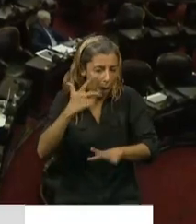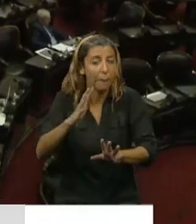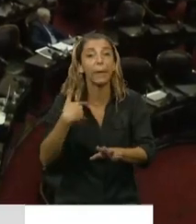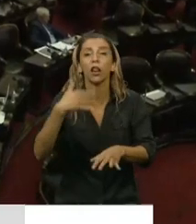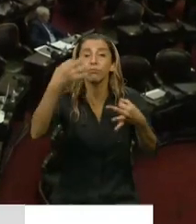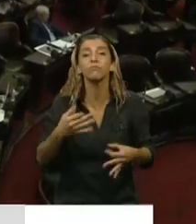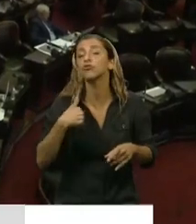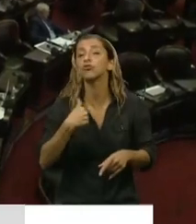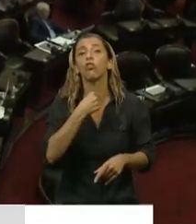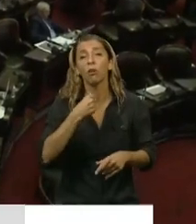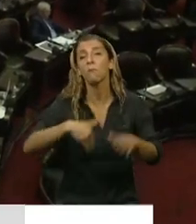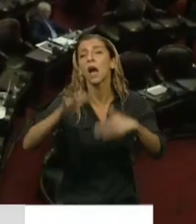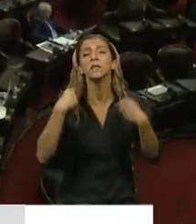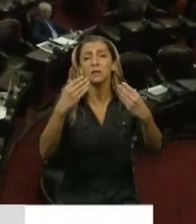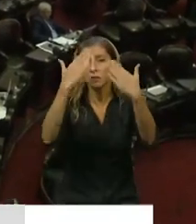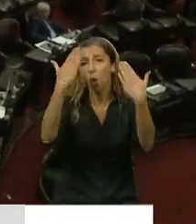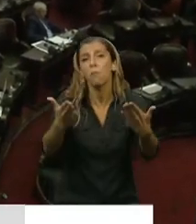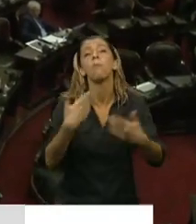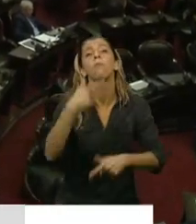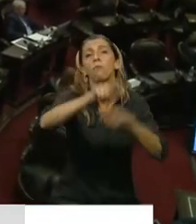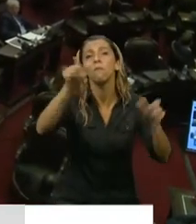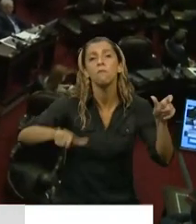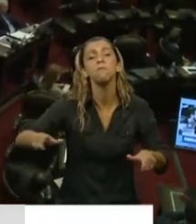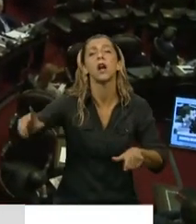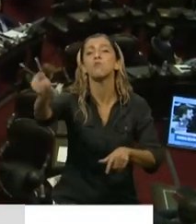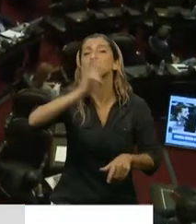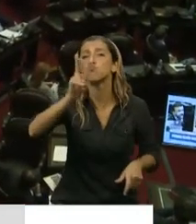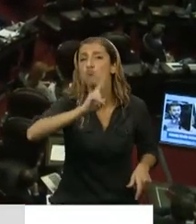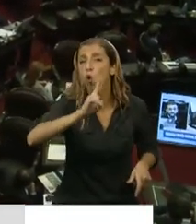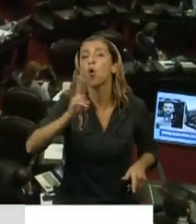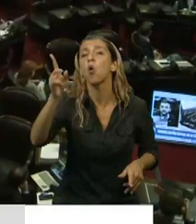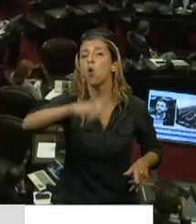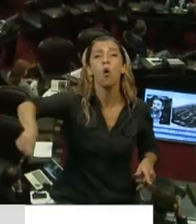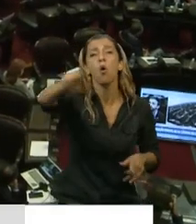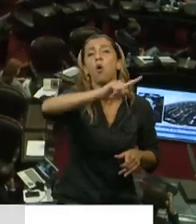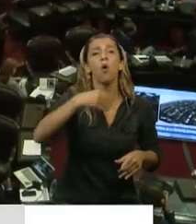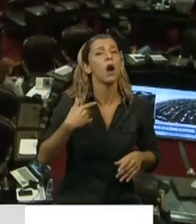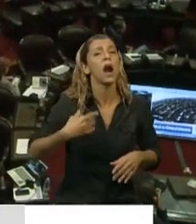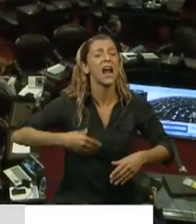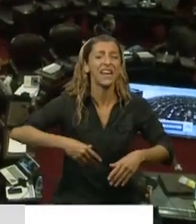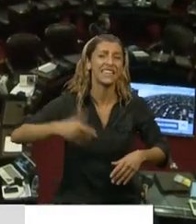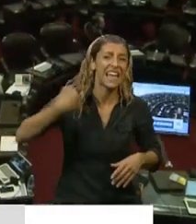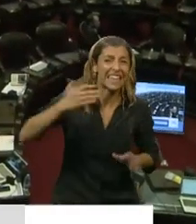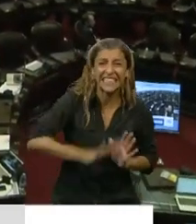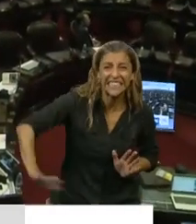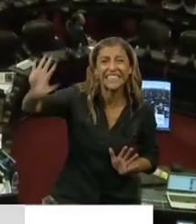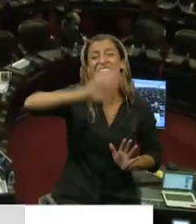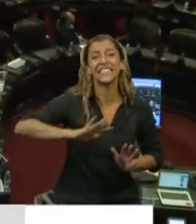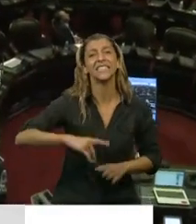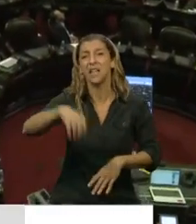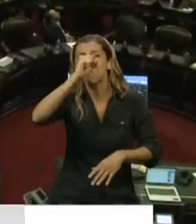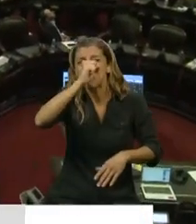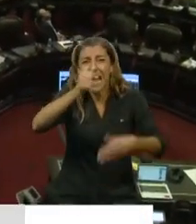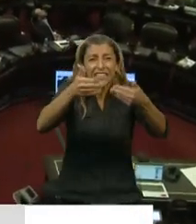homenaje a las miles y miles y miles de mujeres que a lo largo y ancho del país abren los patios de su casa para darle de comer a los millones